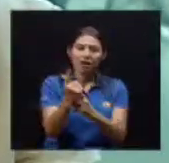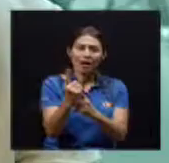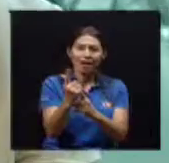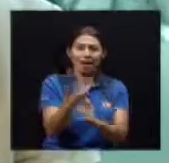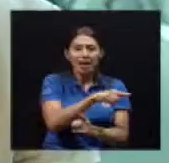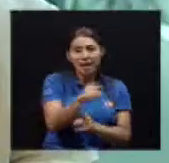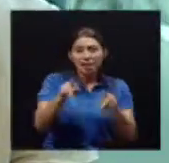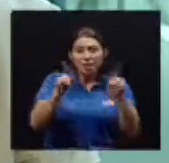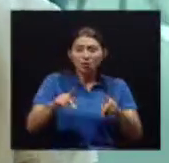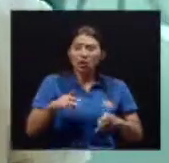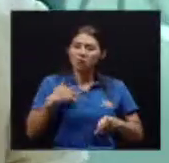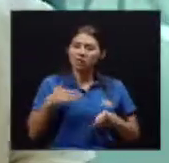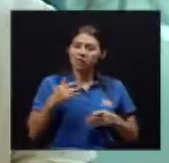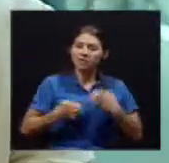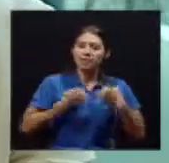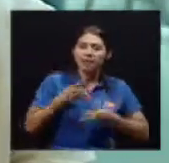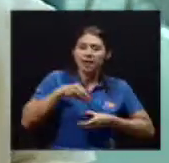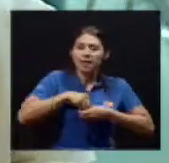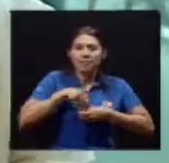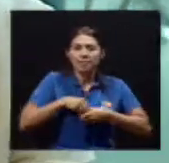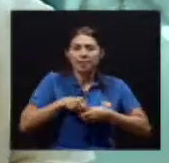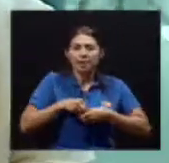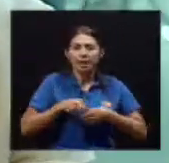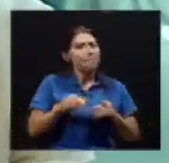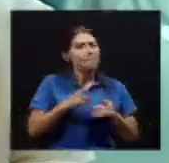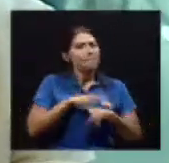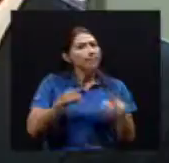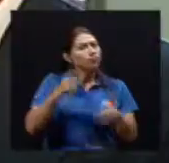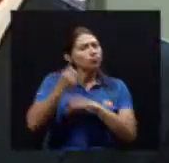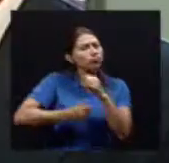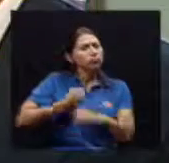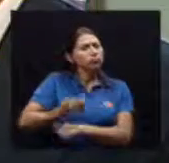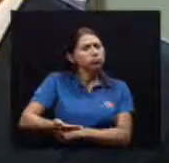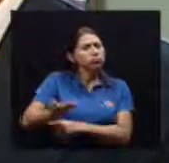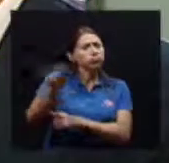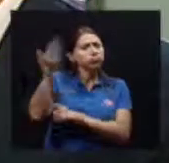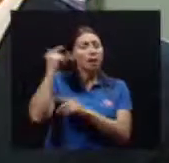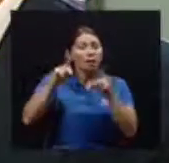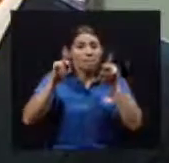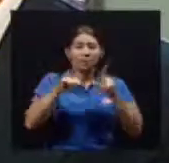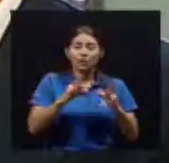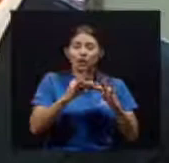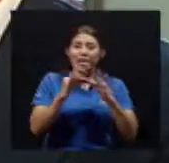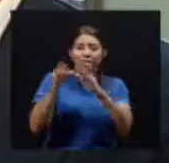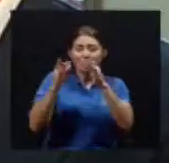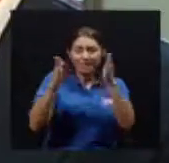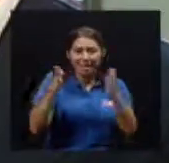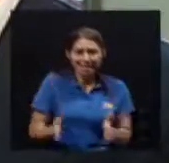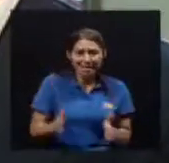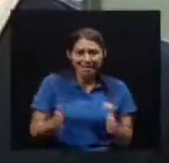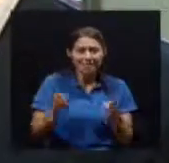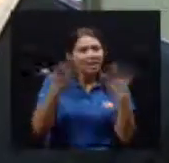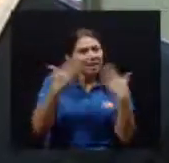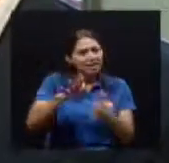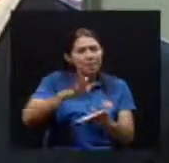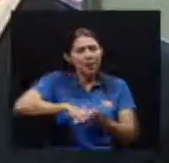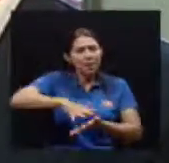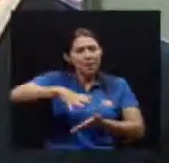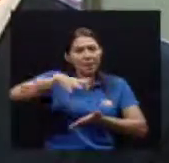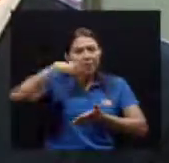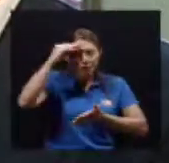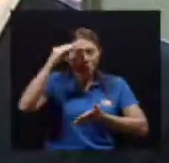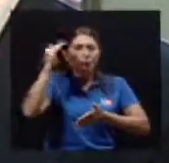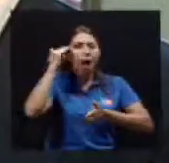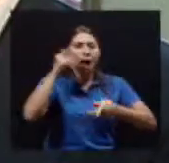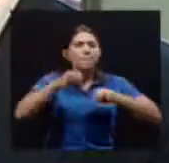manejar Todos los procesos De envejecimiento Y deterioro De los tejidos Orales Y maxilofaciales